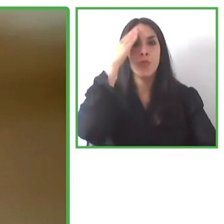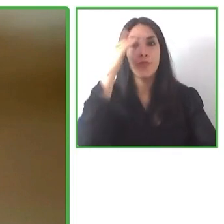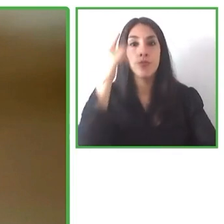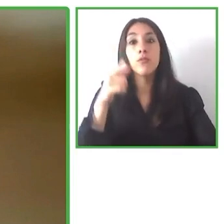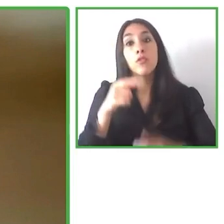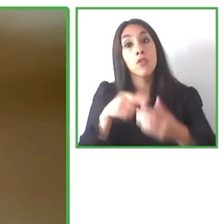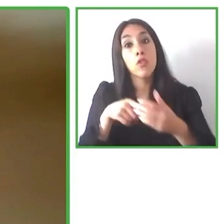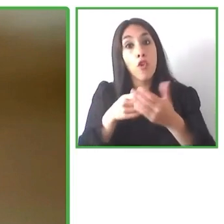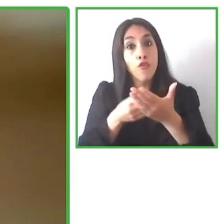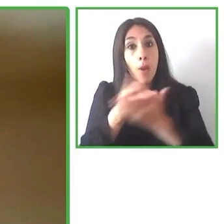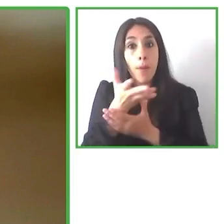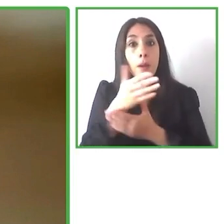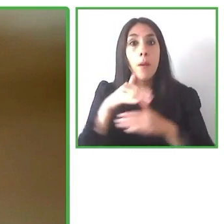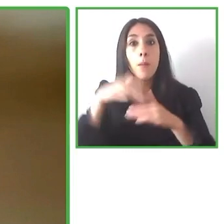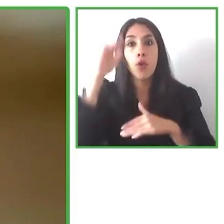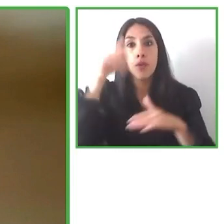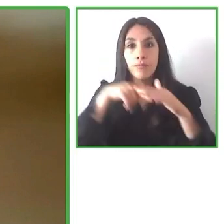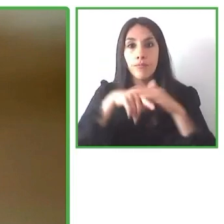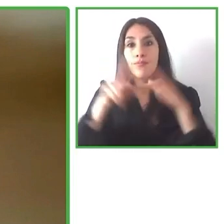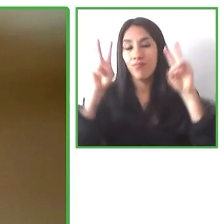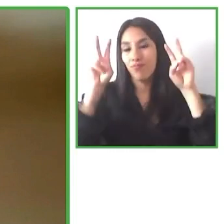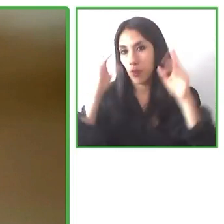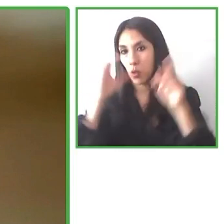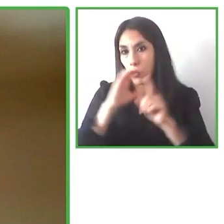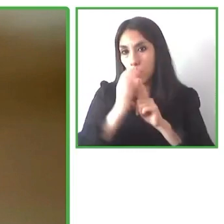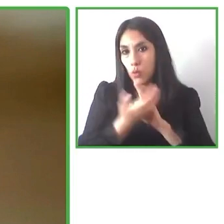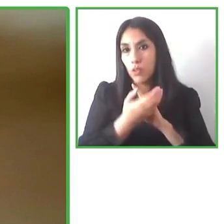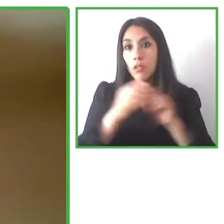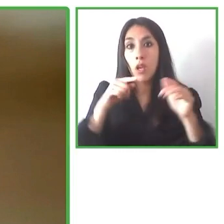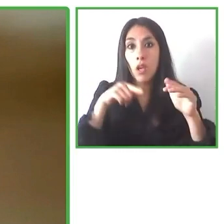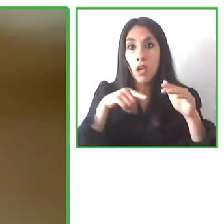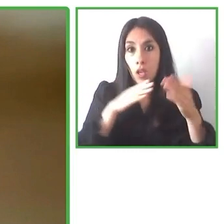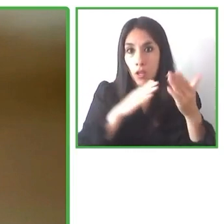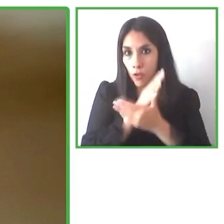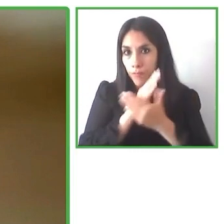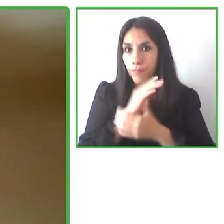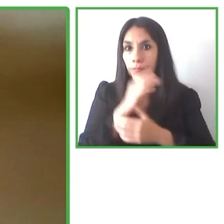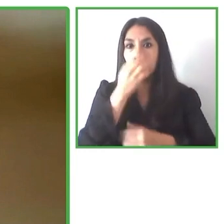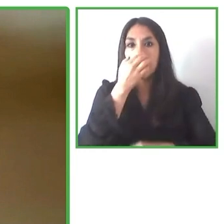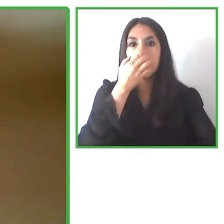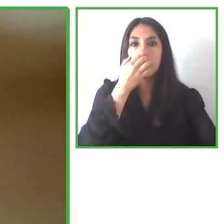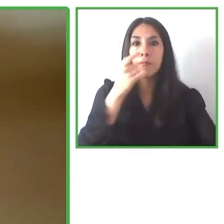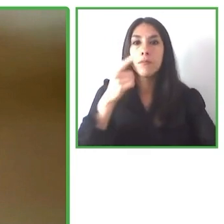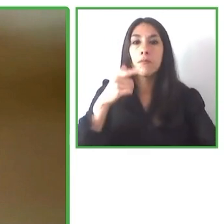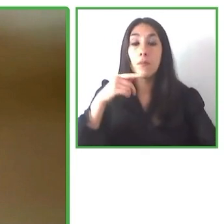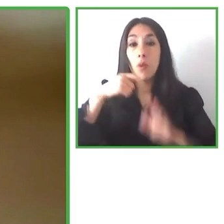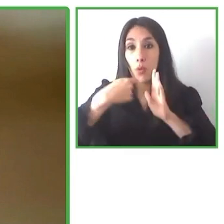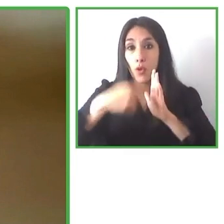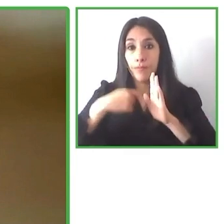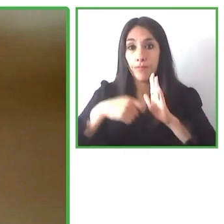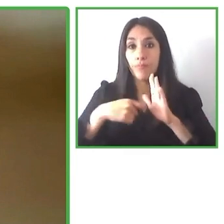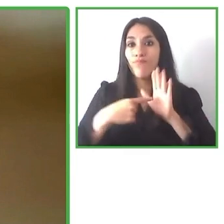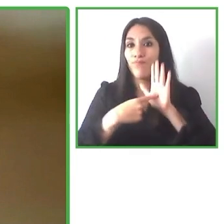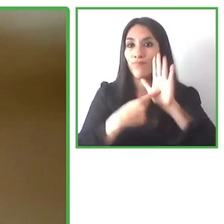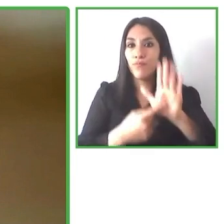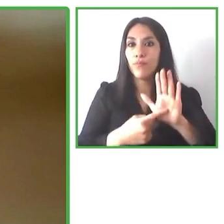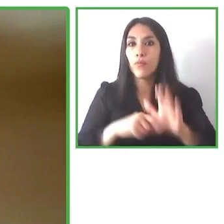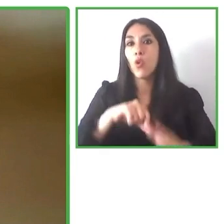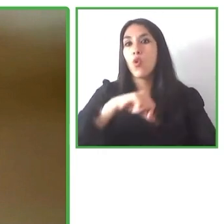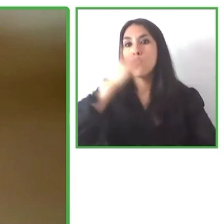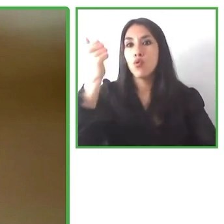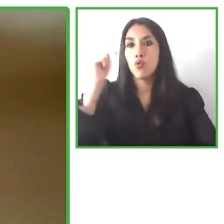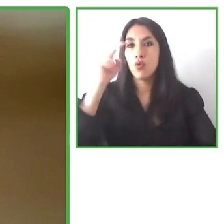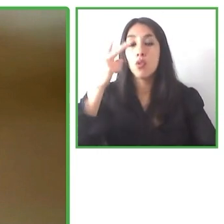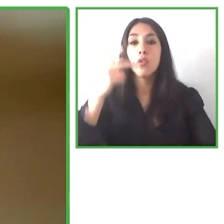y sobre la sostenibilidad del proyecto que nos has presentado. Enhorabuena. En segundo lugar, vamos a dar la bienvenida a Francisca